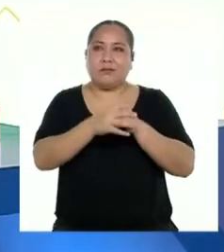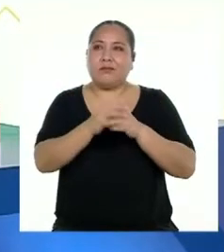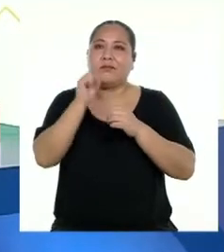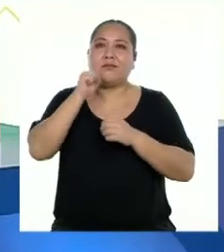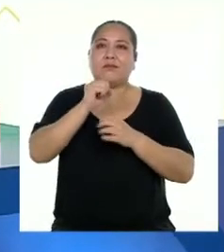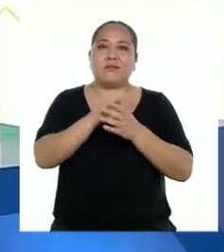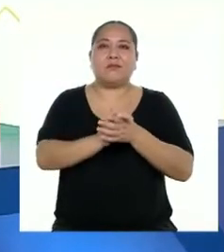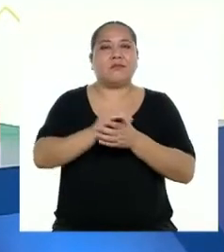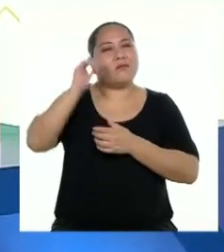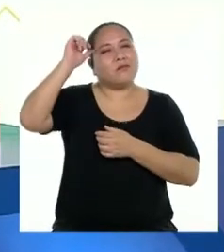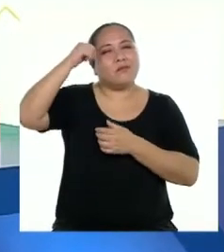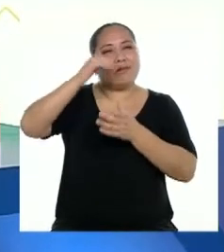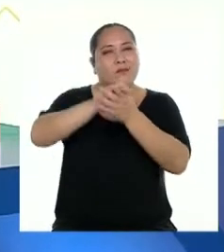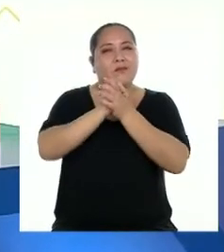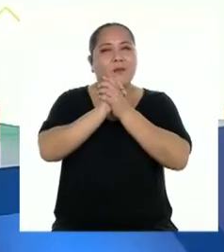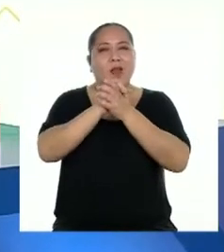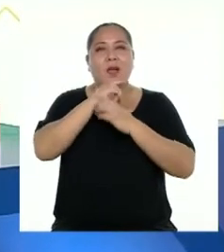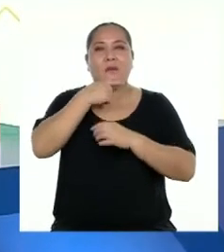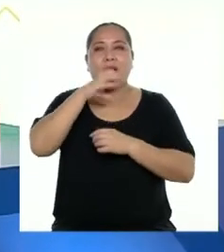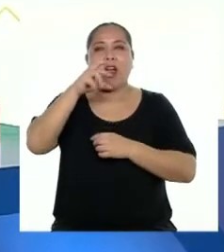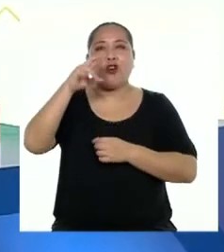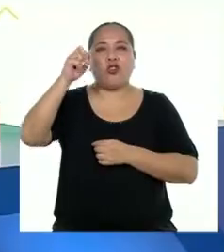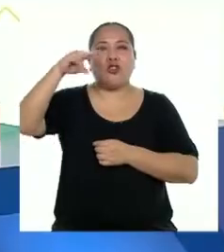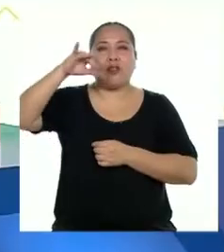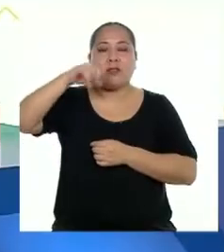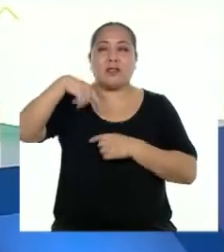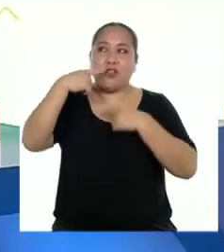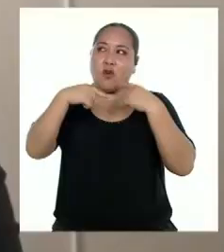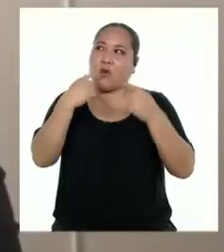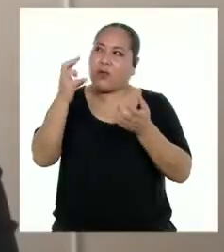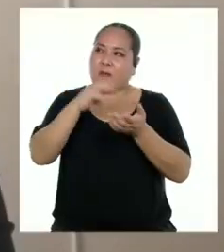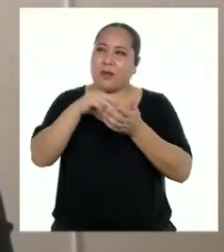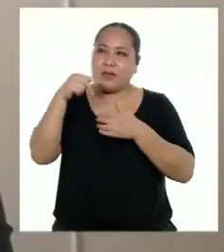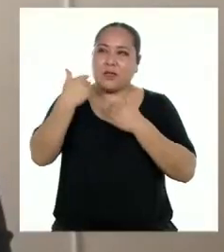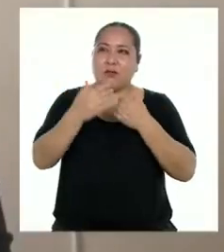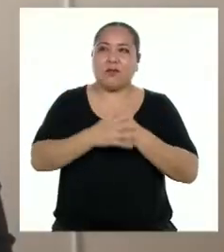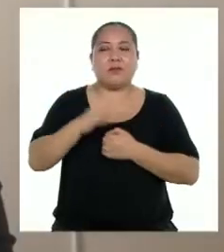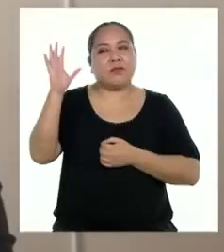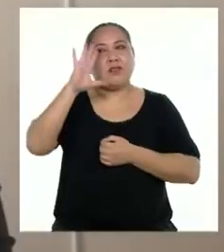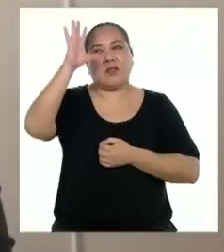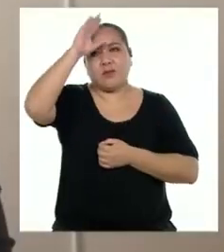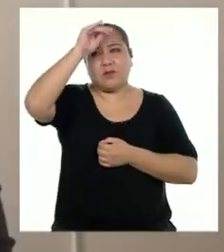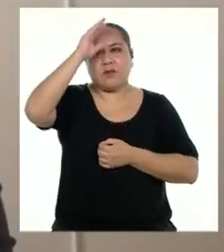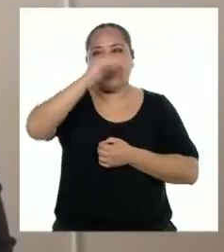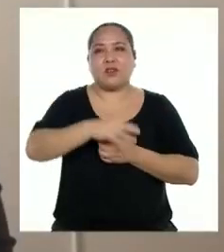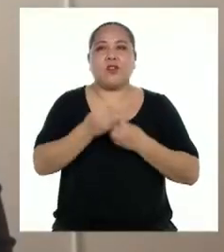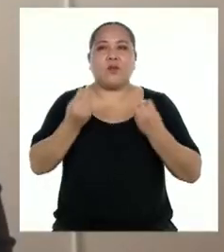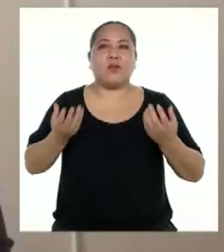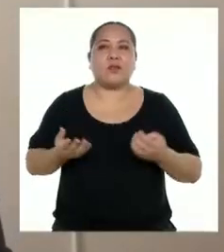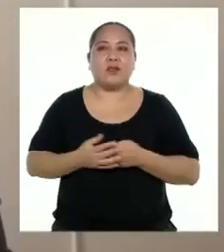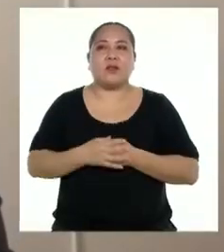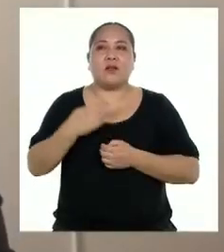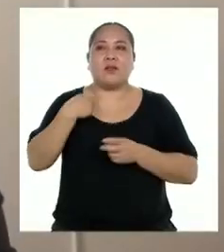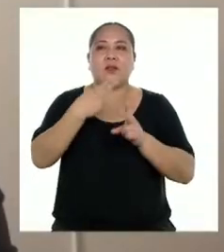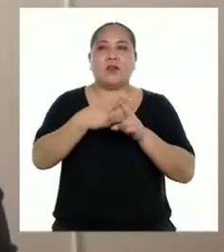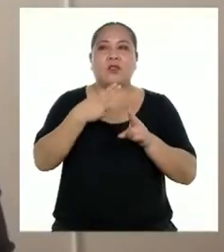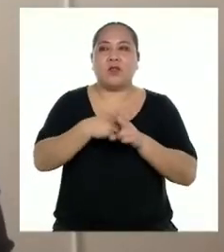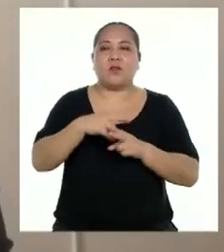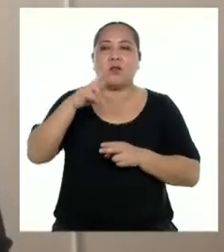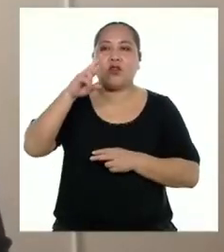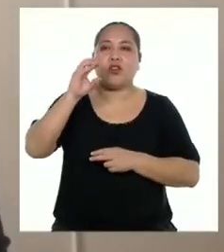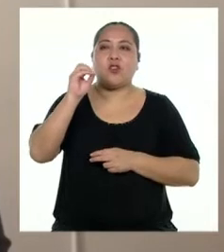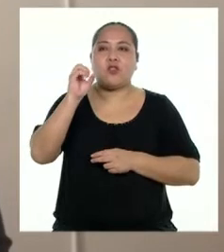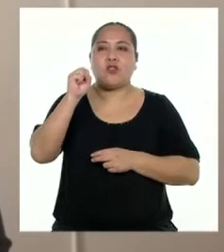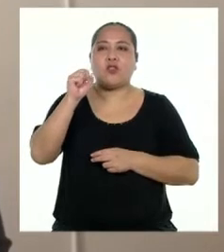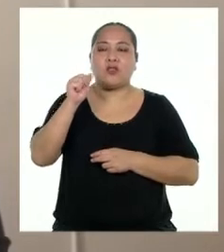amiga cronista. ¿Qué tal si la llamamos? Así nos cuenta más de este proceso. Hola, chicas y chicos. ¿Cómo están? Mi nombre es Rosa